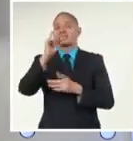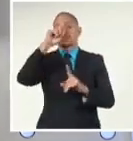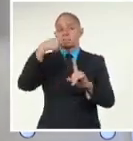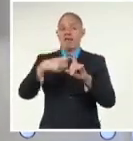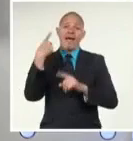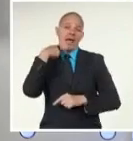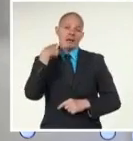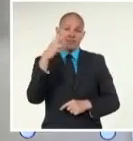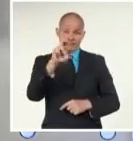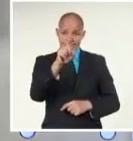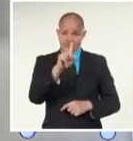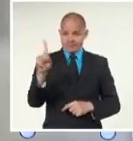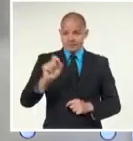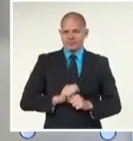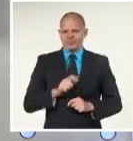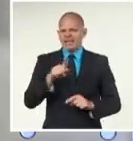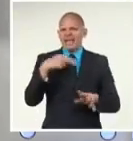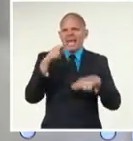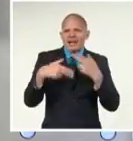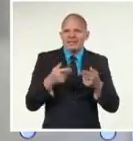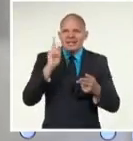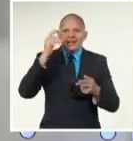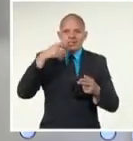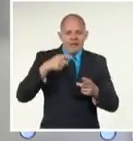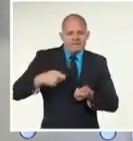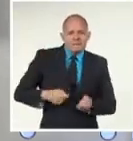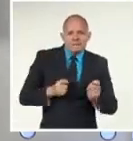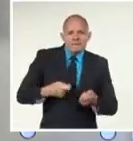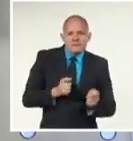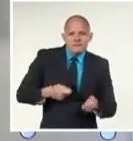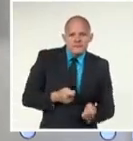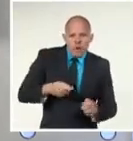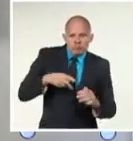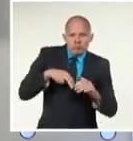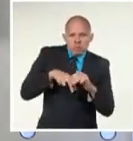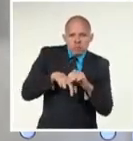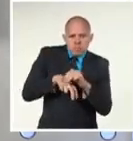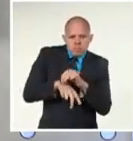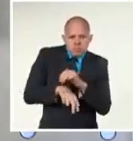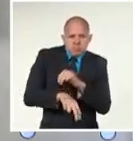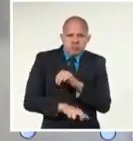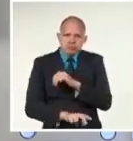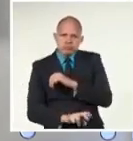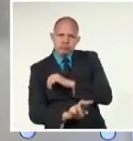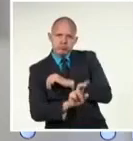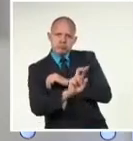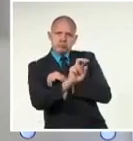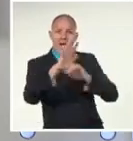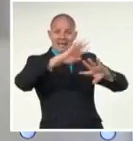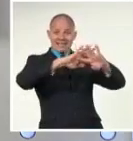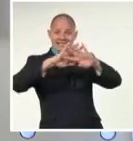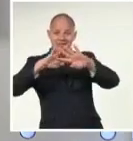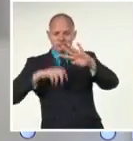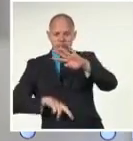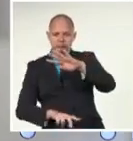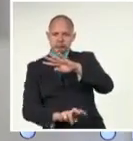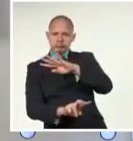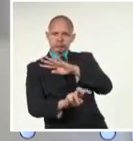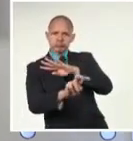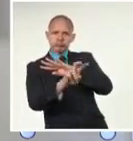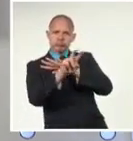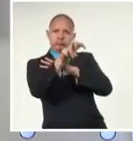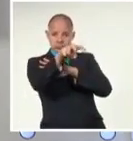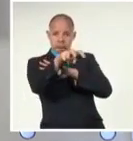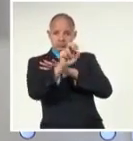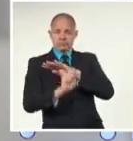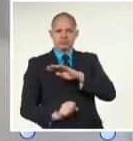2021. Cavaron un túnel que los condujo fuera de los muros de la prisión, lo que puso en estado de alerta a las fuerzas de Israel, que